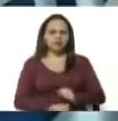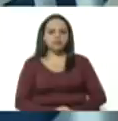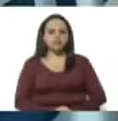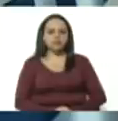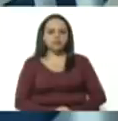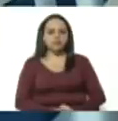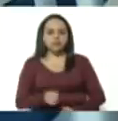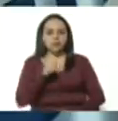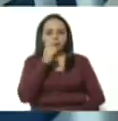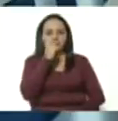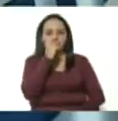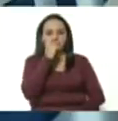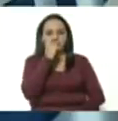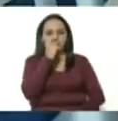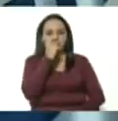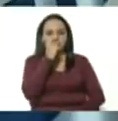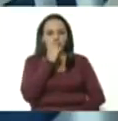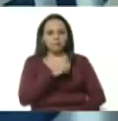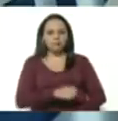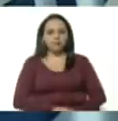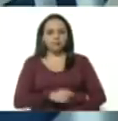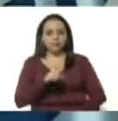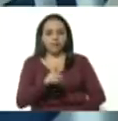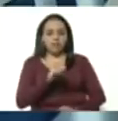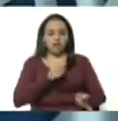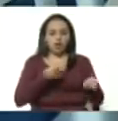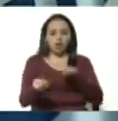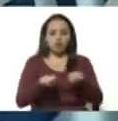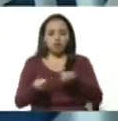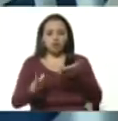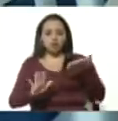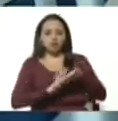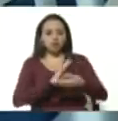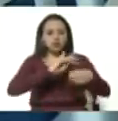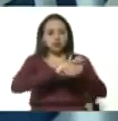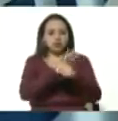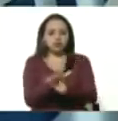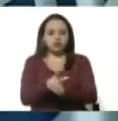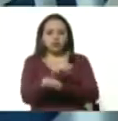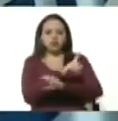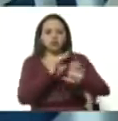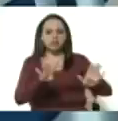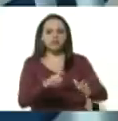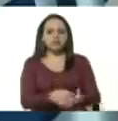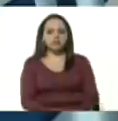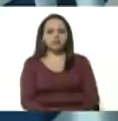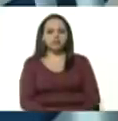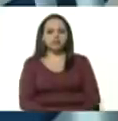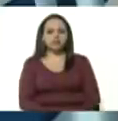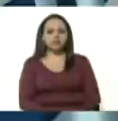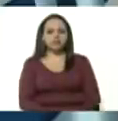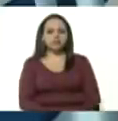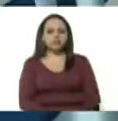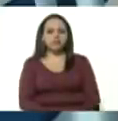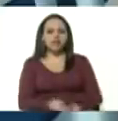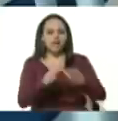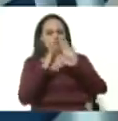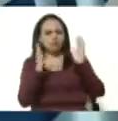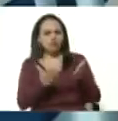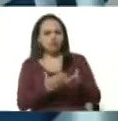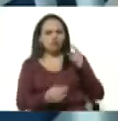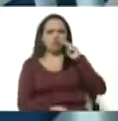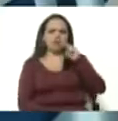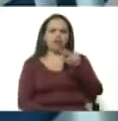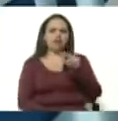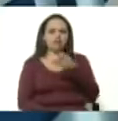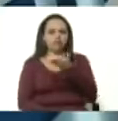este control de la pandemia COVID-19 en el mundo vean ustedes cifras